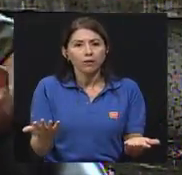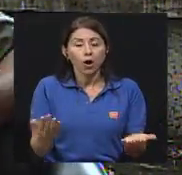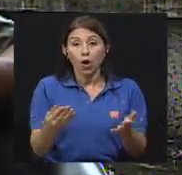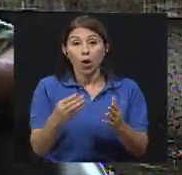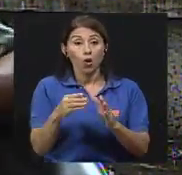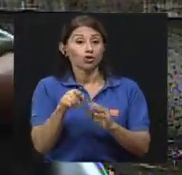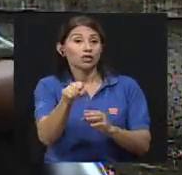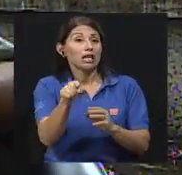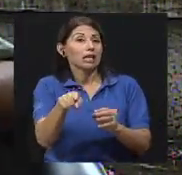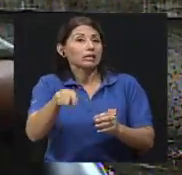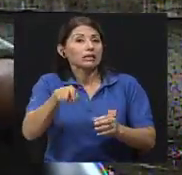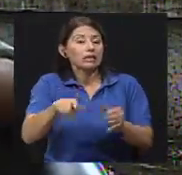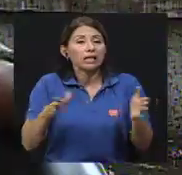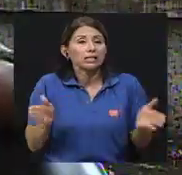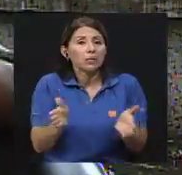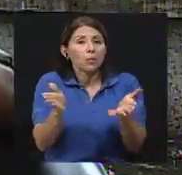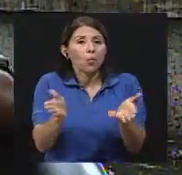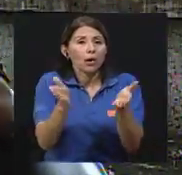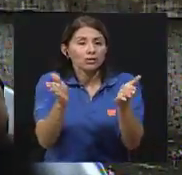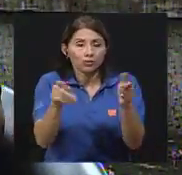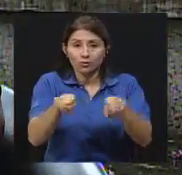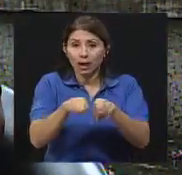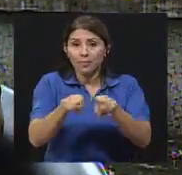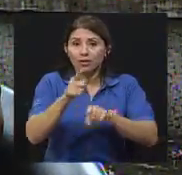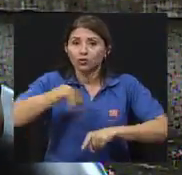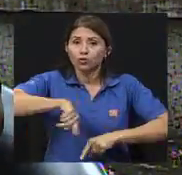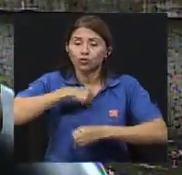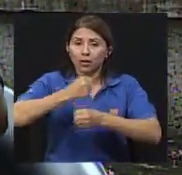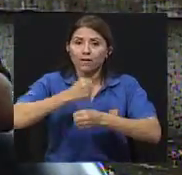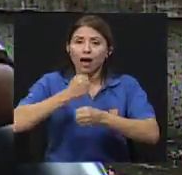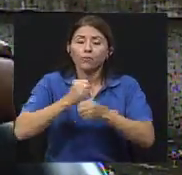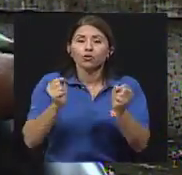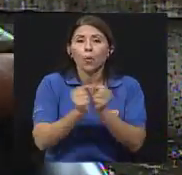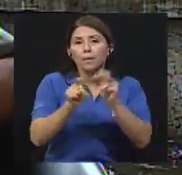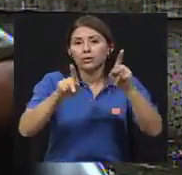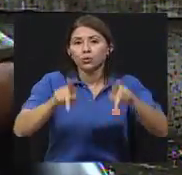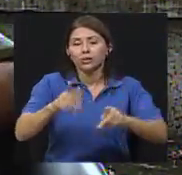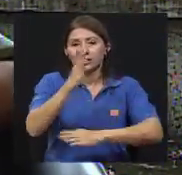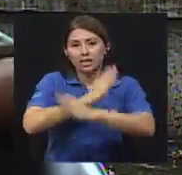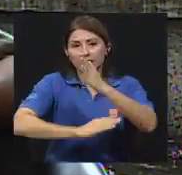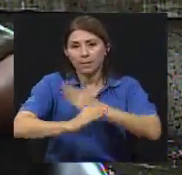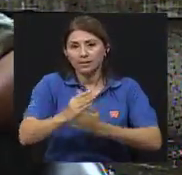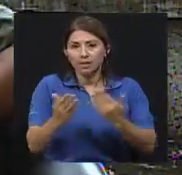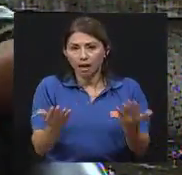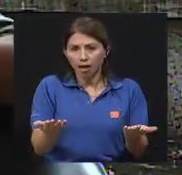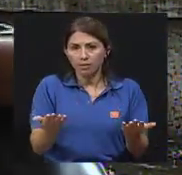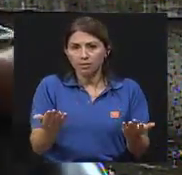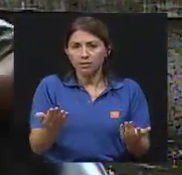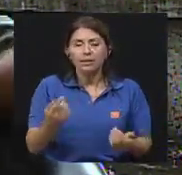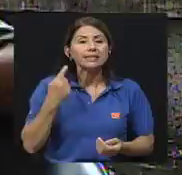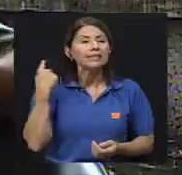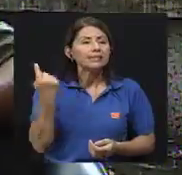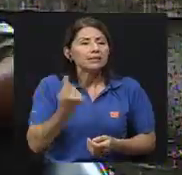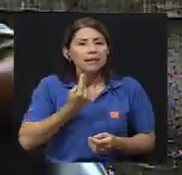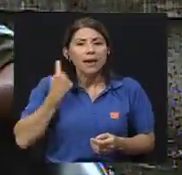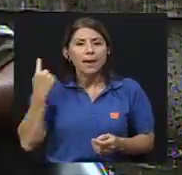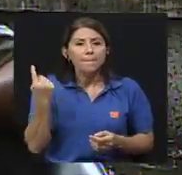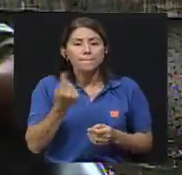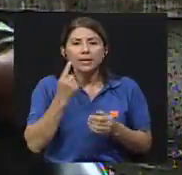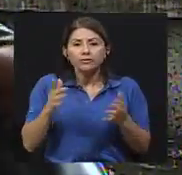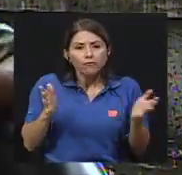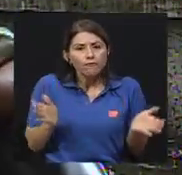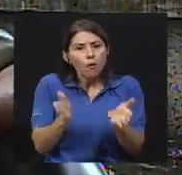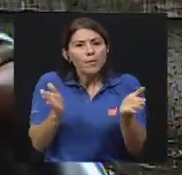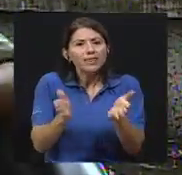para cuestiones de estimulación, por ejemplo, trabajamos también con personas con alguna discapacidad, bueno, siempre fomentar